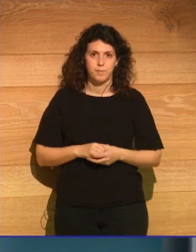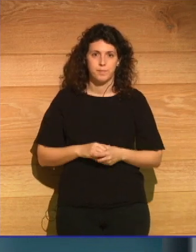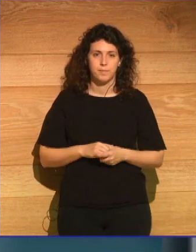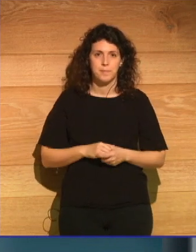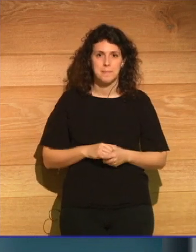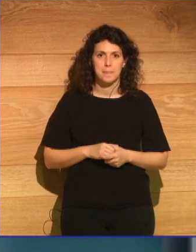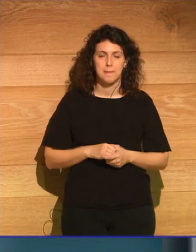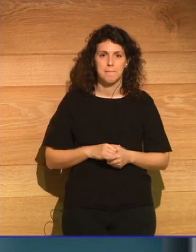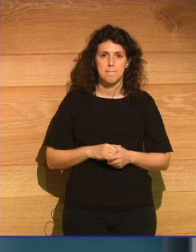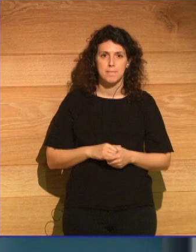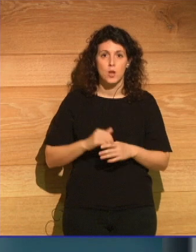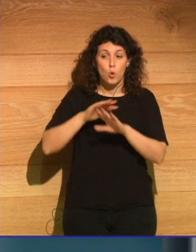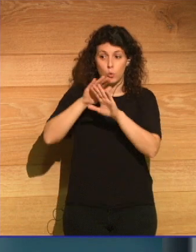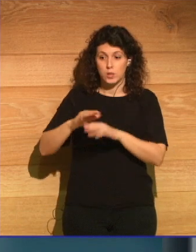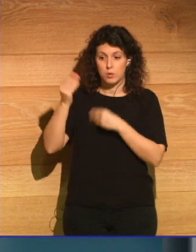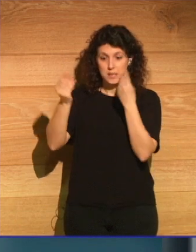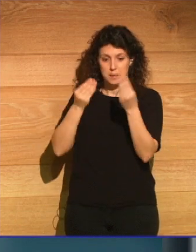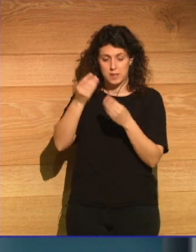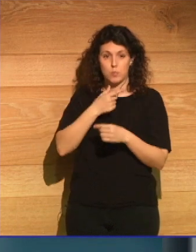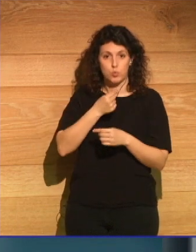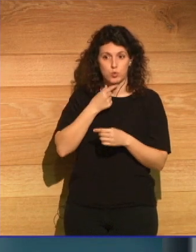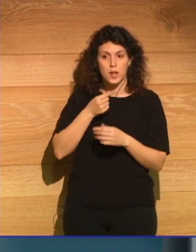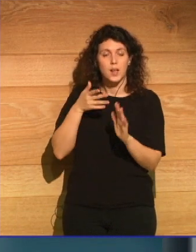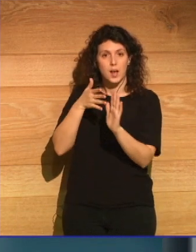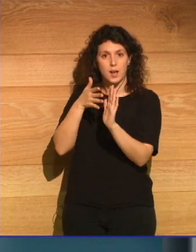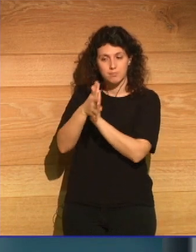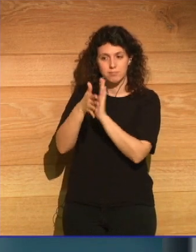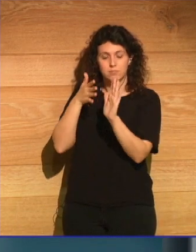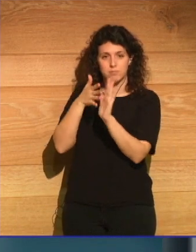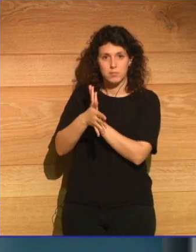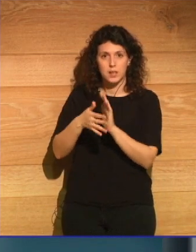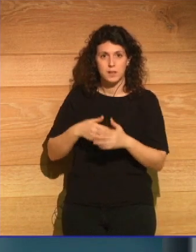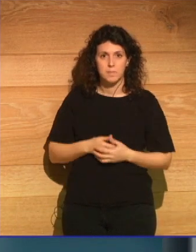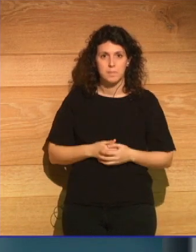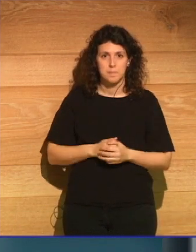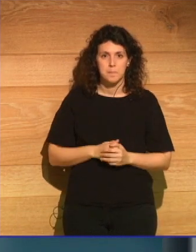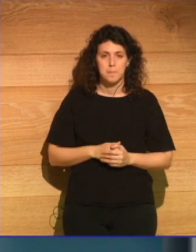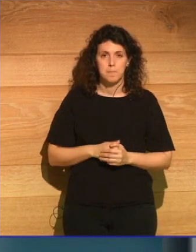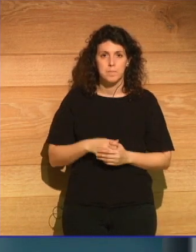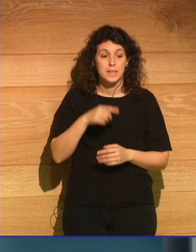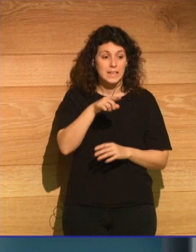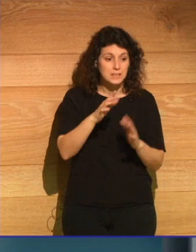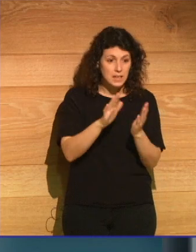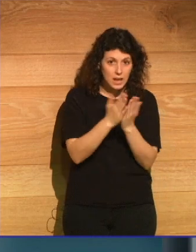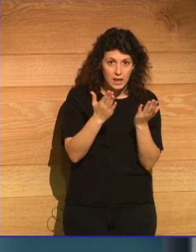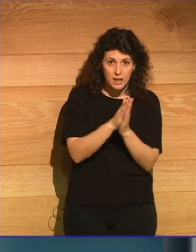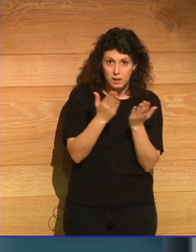El último pensamiento que me gustaría enfatizar, Este libro no